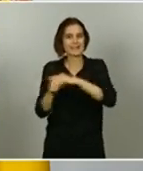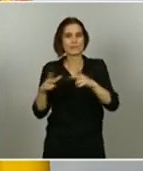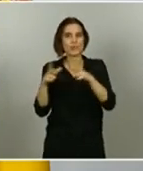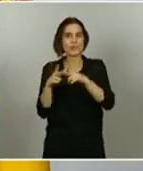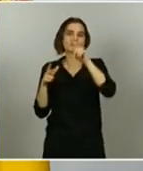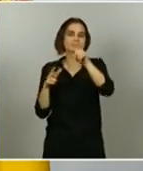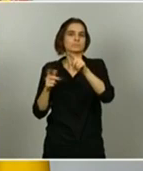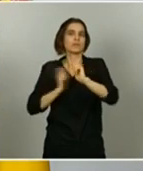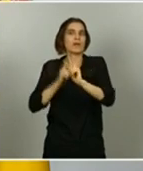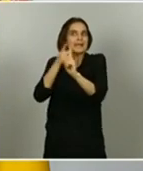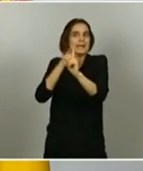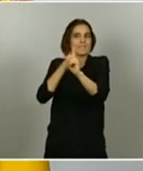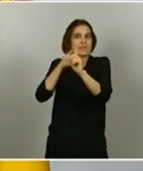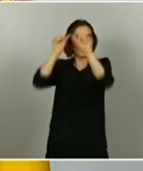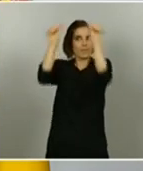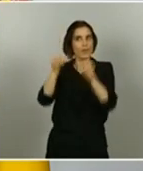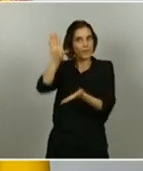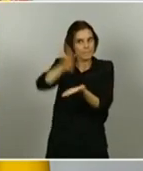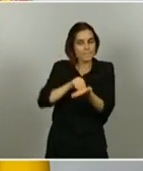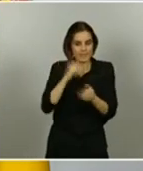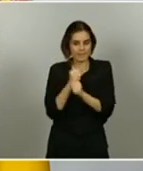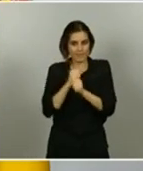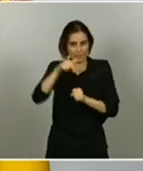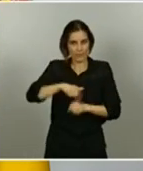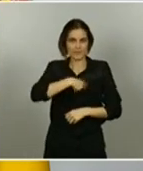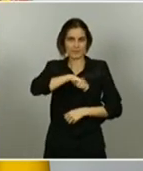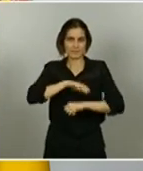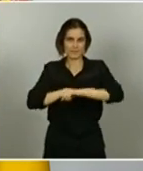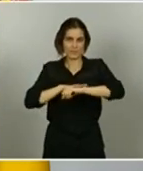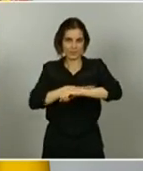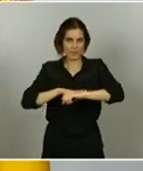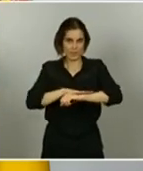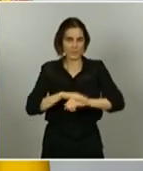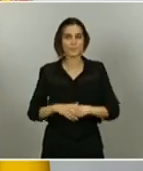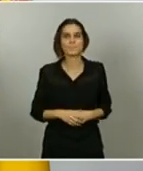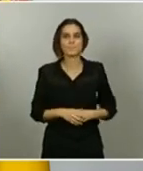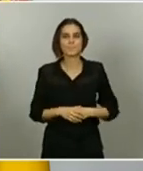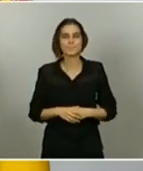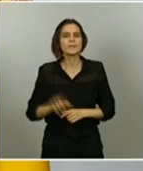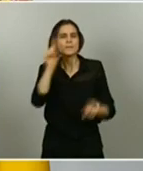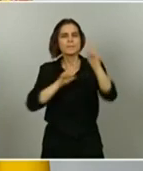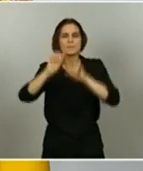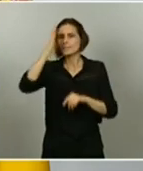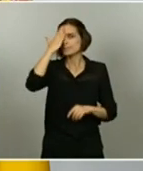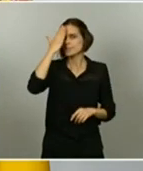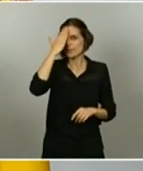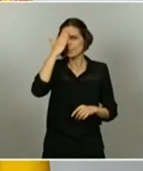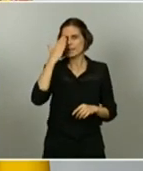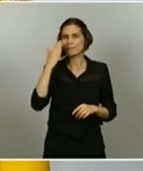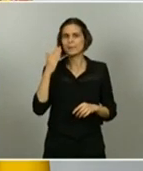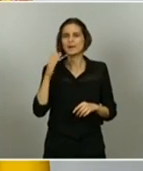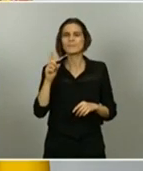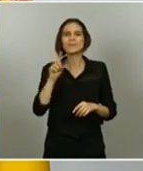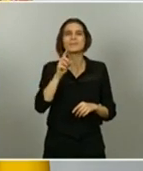para el trabajo que hemos hecho aquí. El problema principal que podían tener muchas de las rentas autonómicas